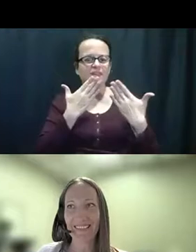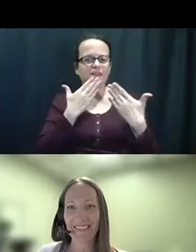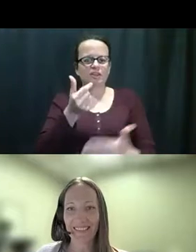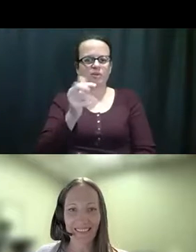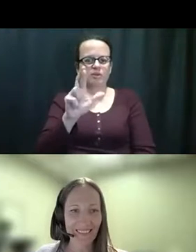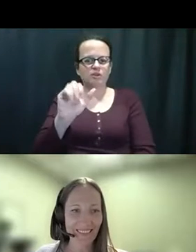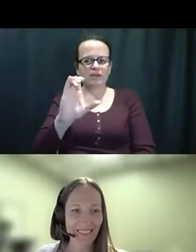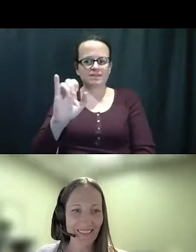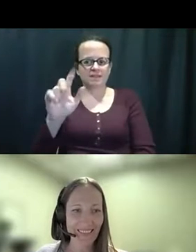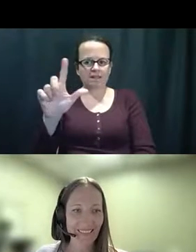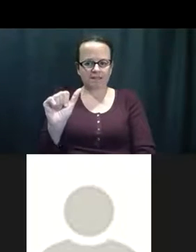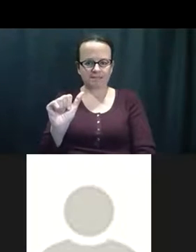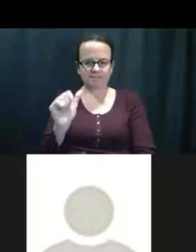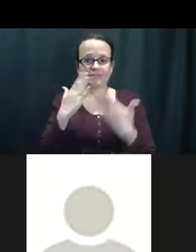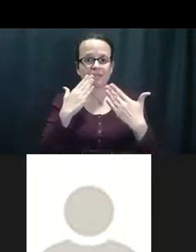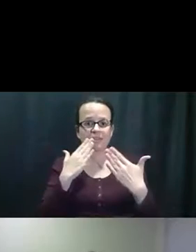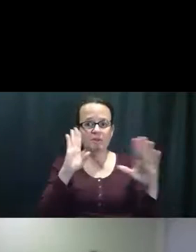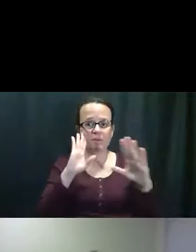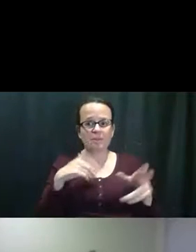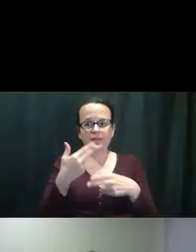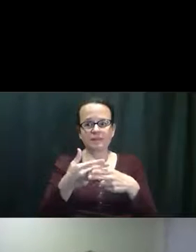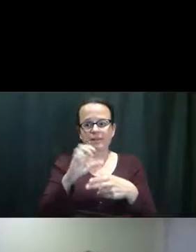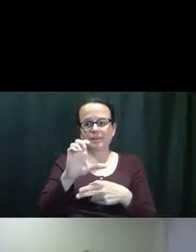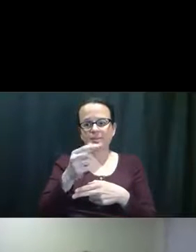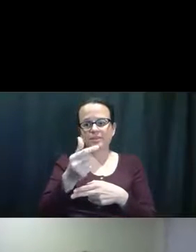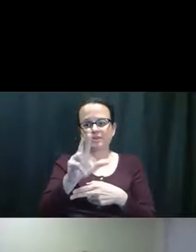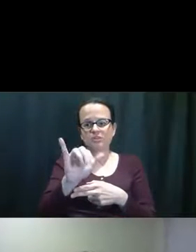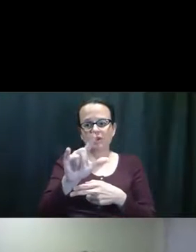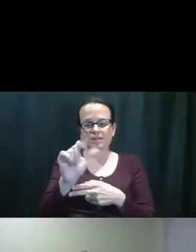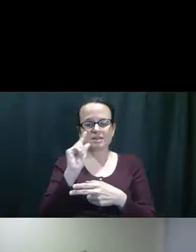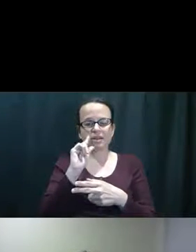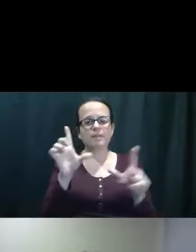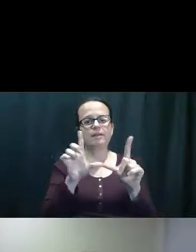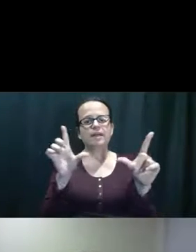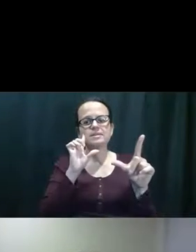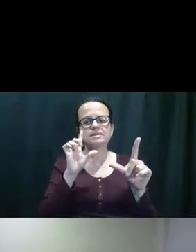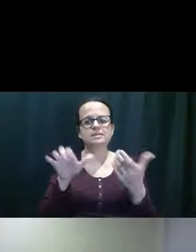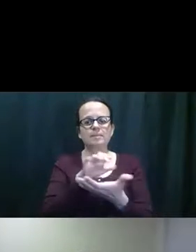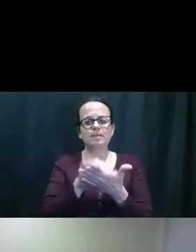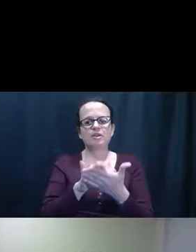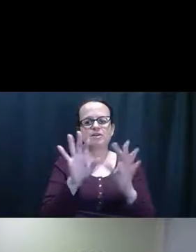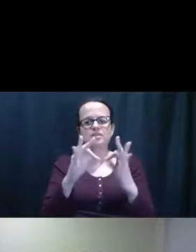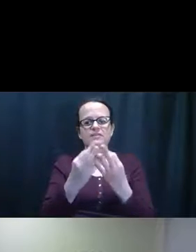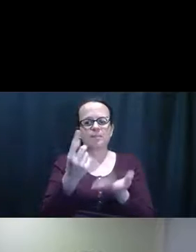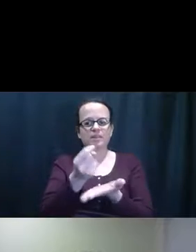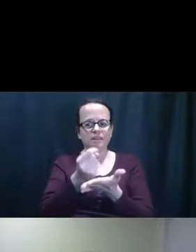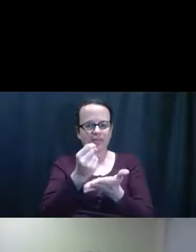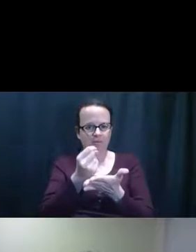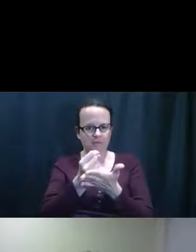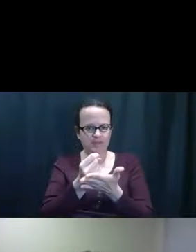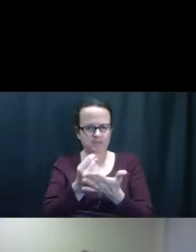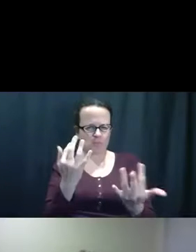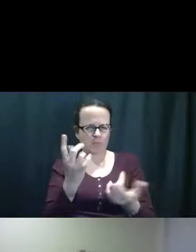en en nuestra y mi nombre es mi nombre es gracia la cortez y yo soy una terapista